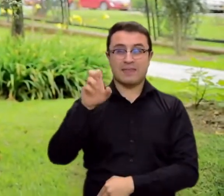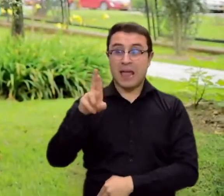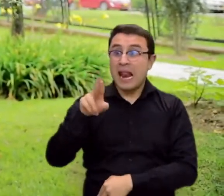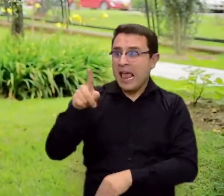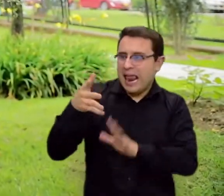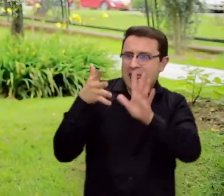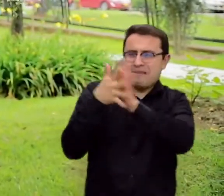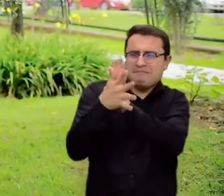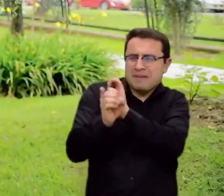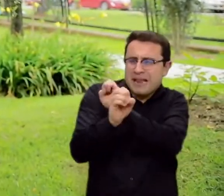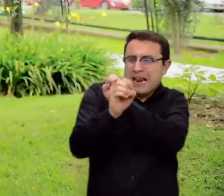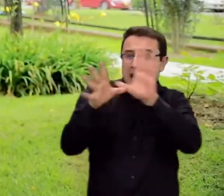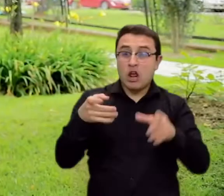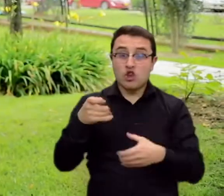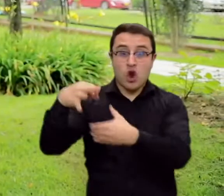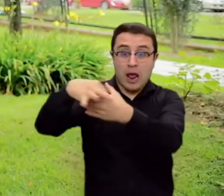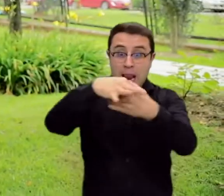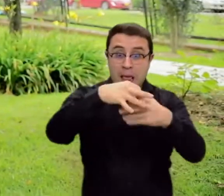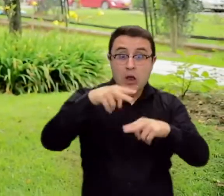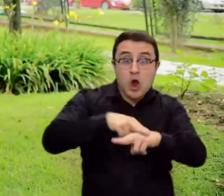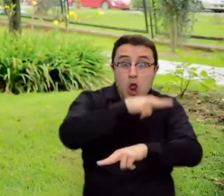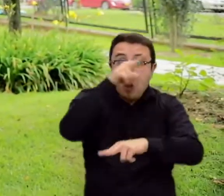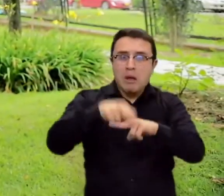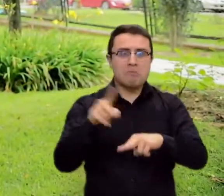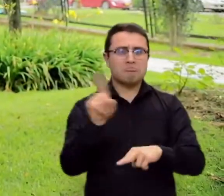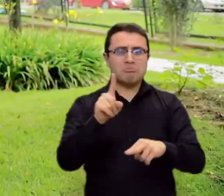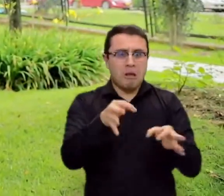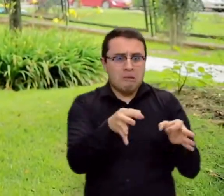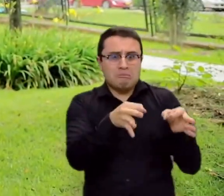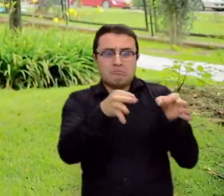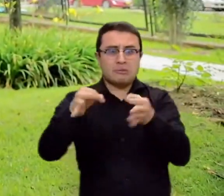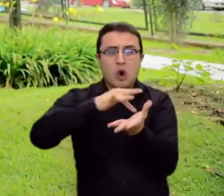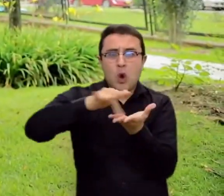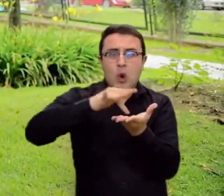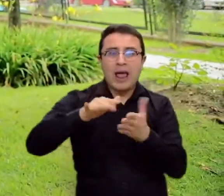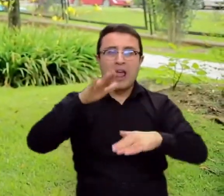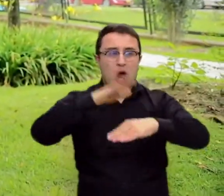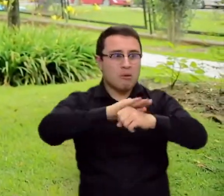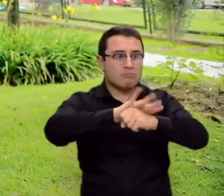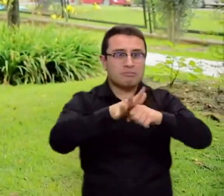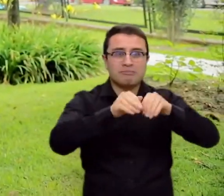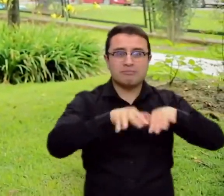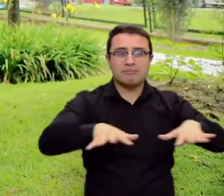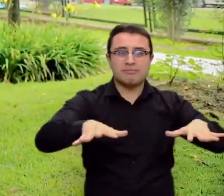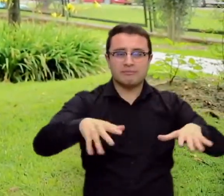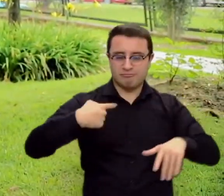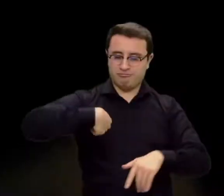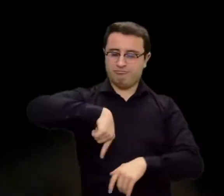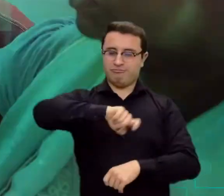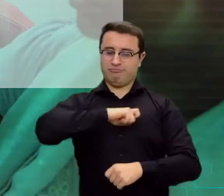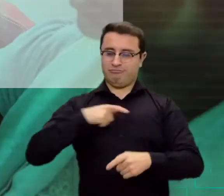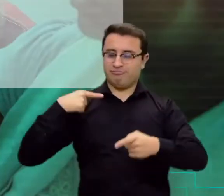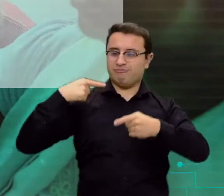atípicas, las primeras en época de pandemia. Somos la Registraduría del Siglo XXI.